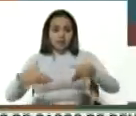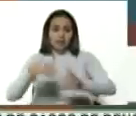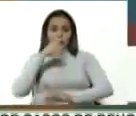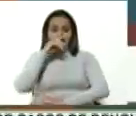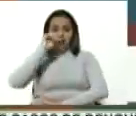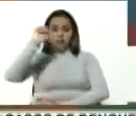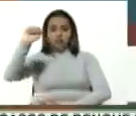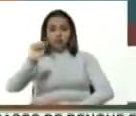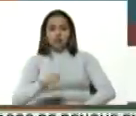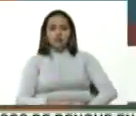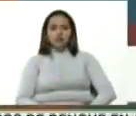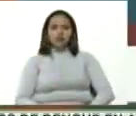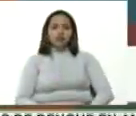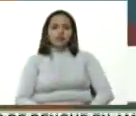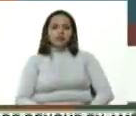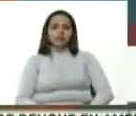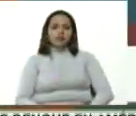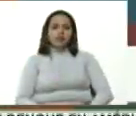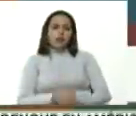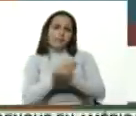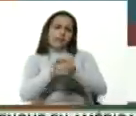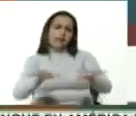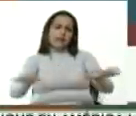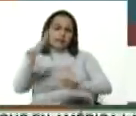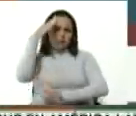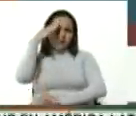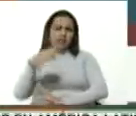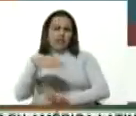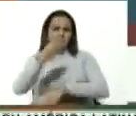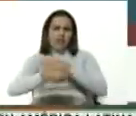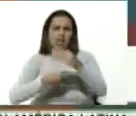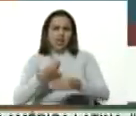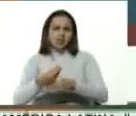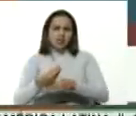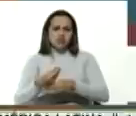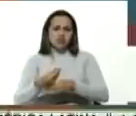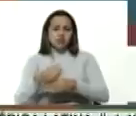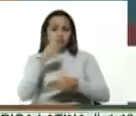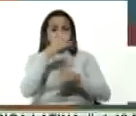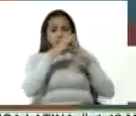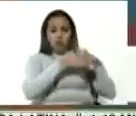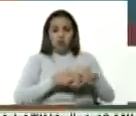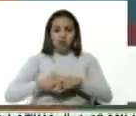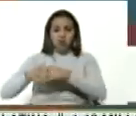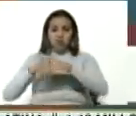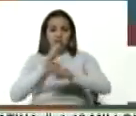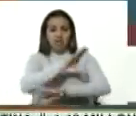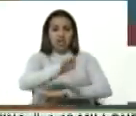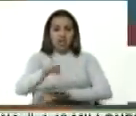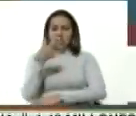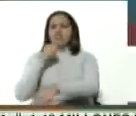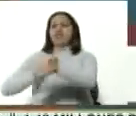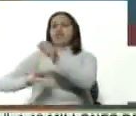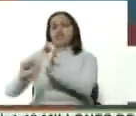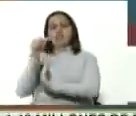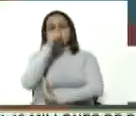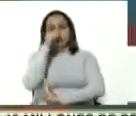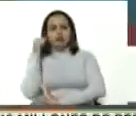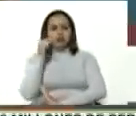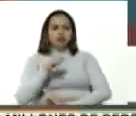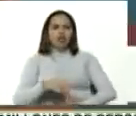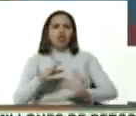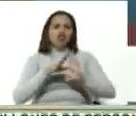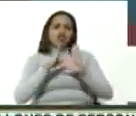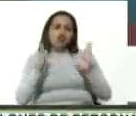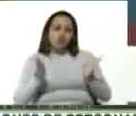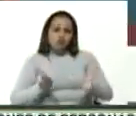Maduro. El despliegue militar que ha hecho Estados Unidos en el Caribe, supuestamente contra el narcotráfico, cuando todo el